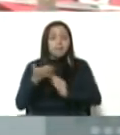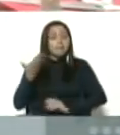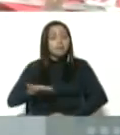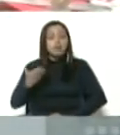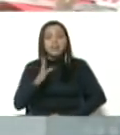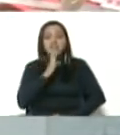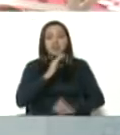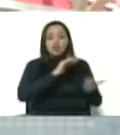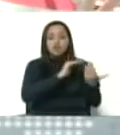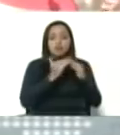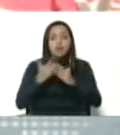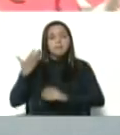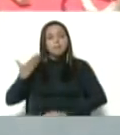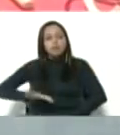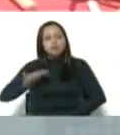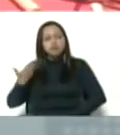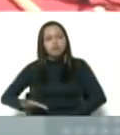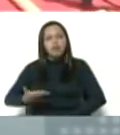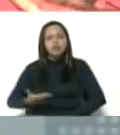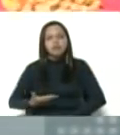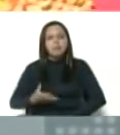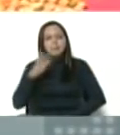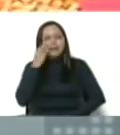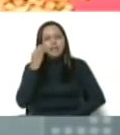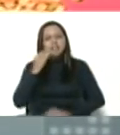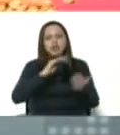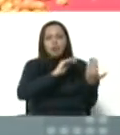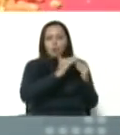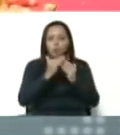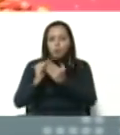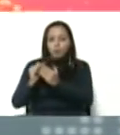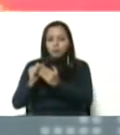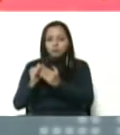comunales. Es muy importante toda la experiencia comunera.